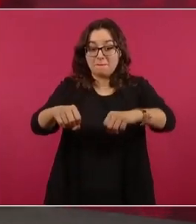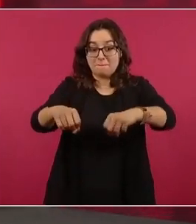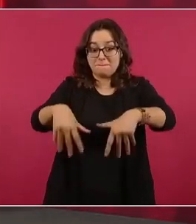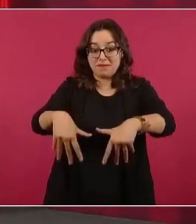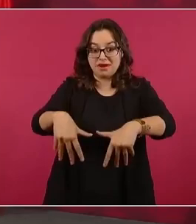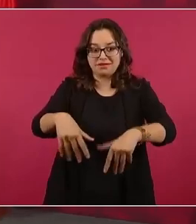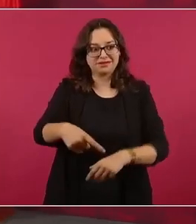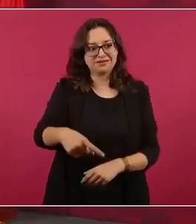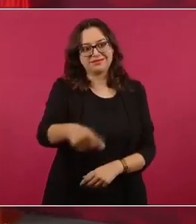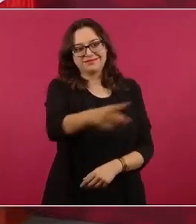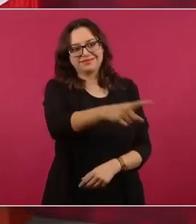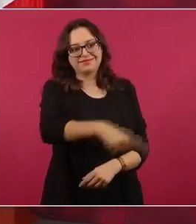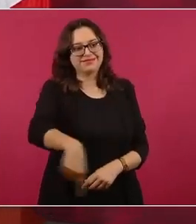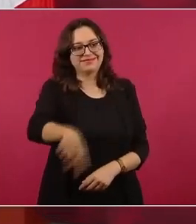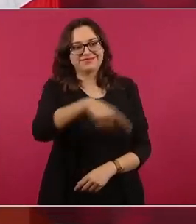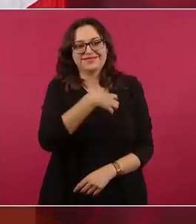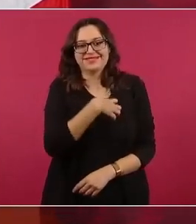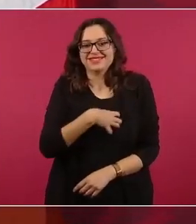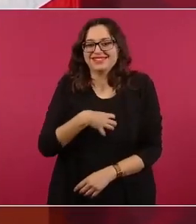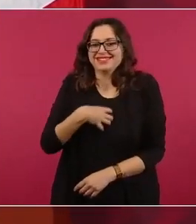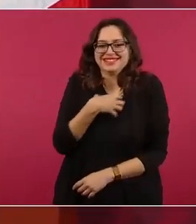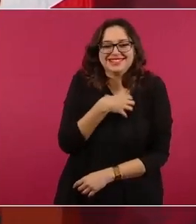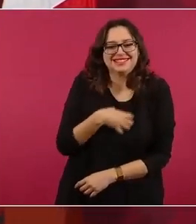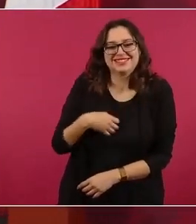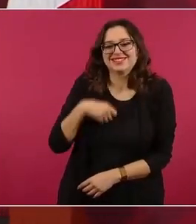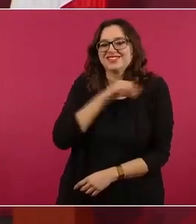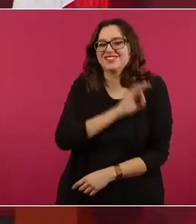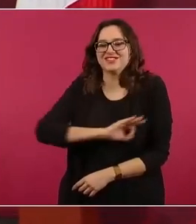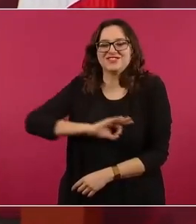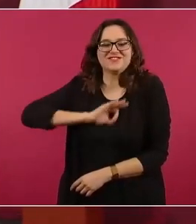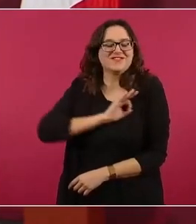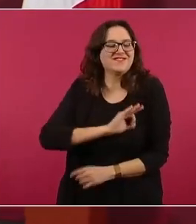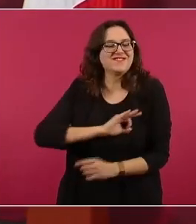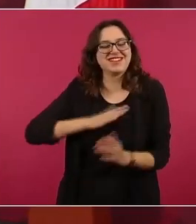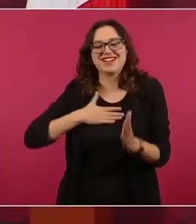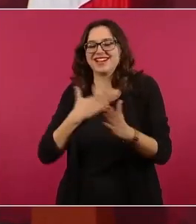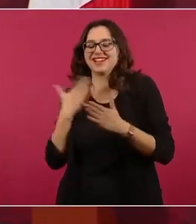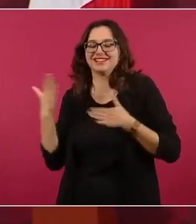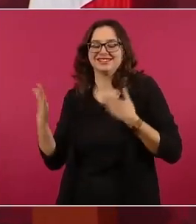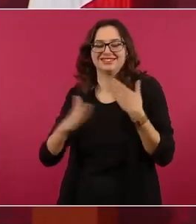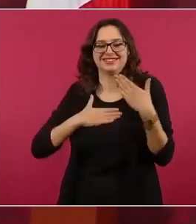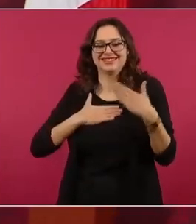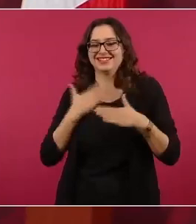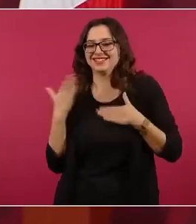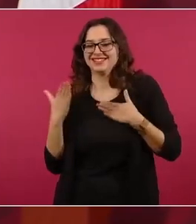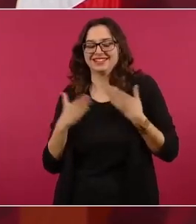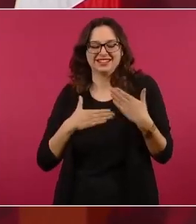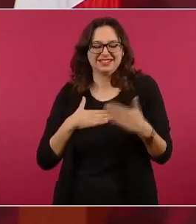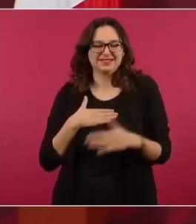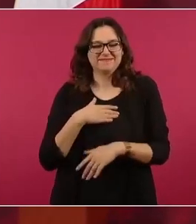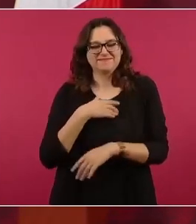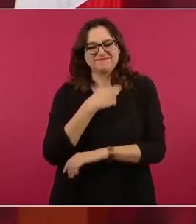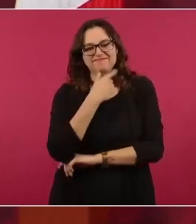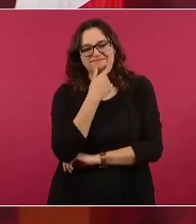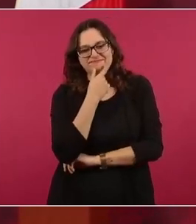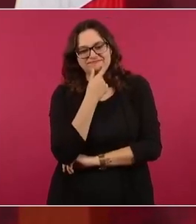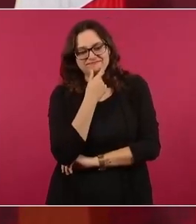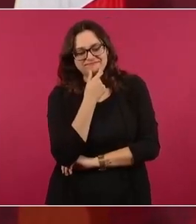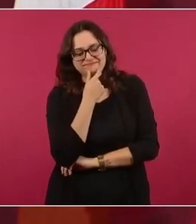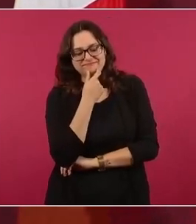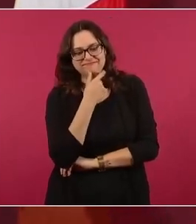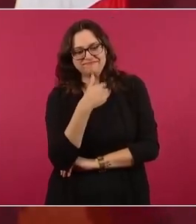iban a